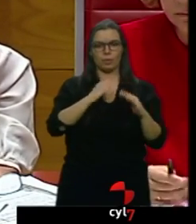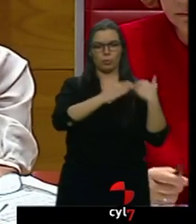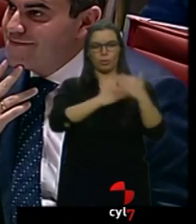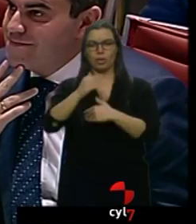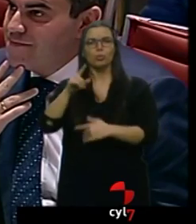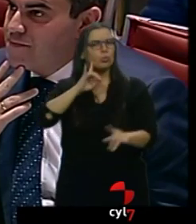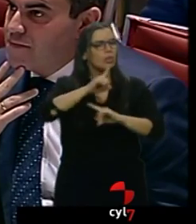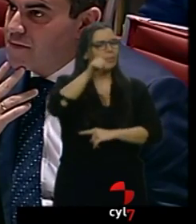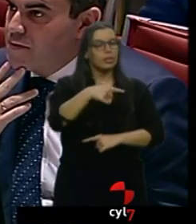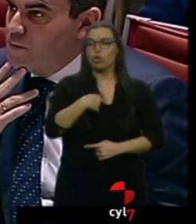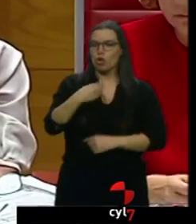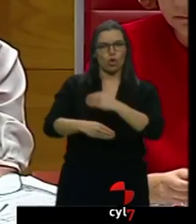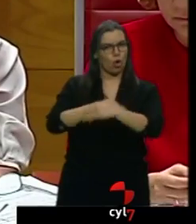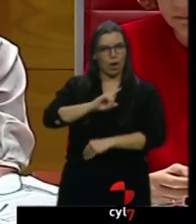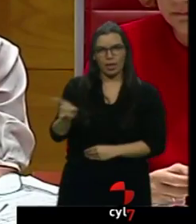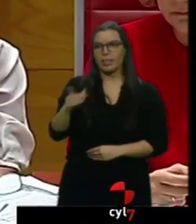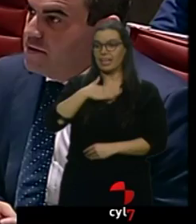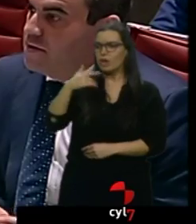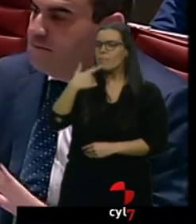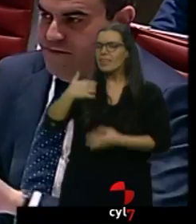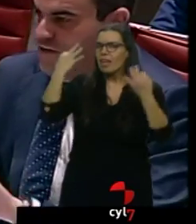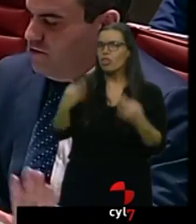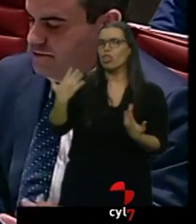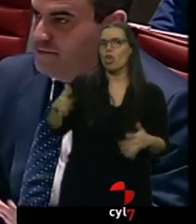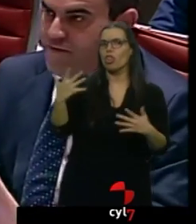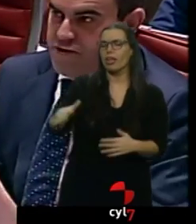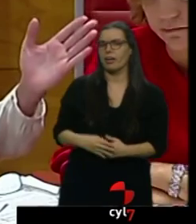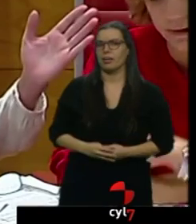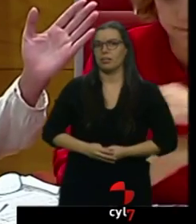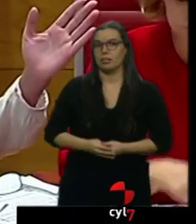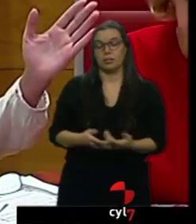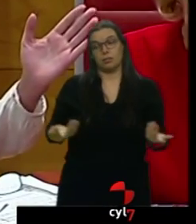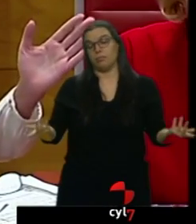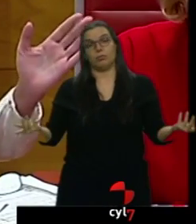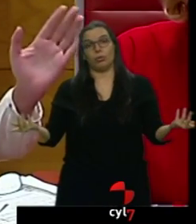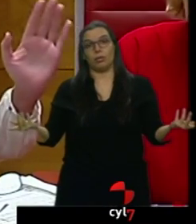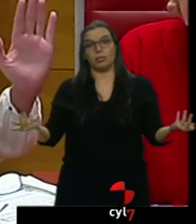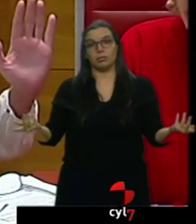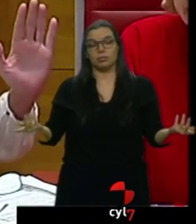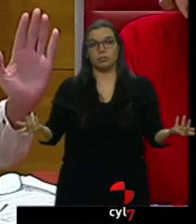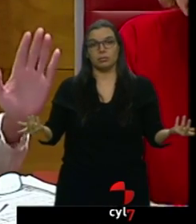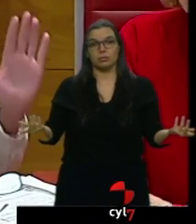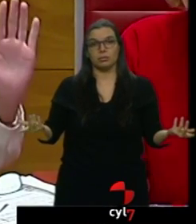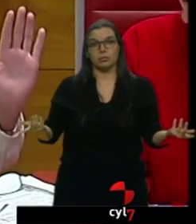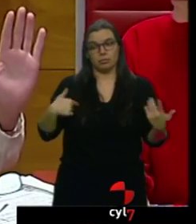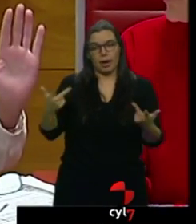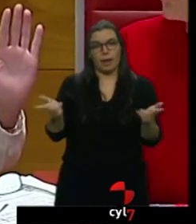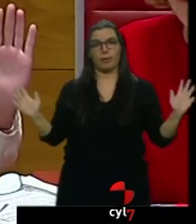llamada o no la hice? No la hice. Y quiero que lo diga ahora mismo. Perdón, perdón. No, no. Es que entonces... A ver, yo rogaría que...